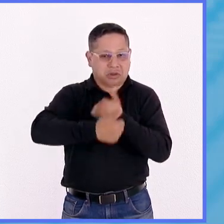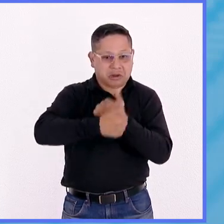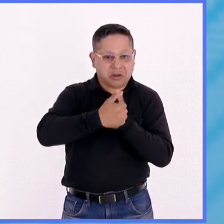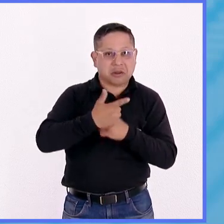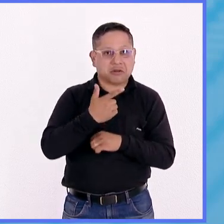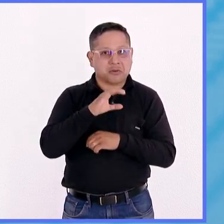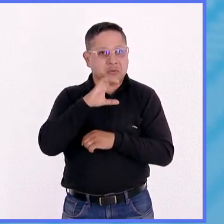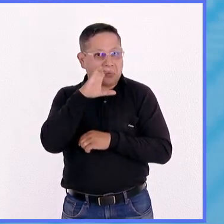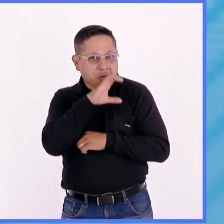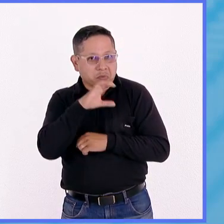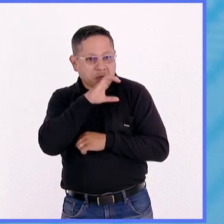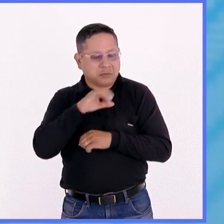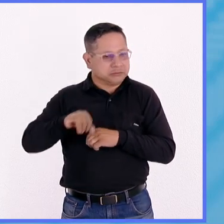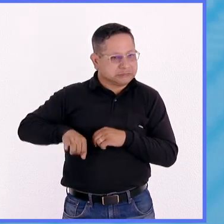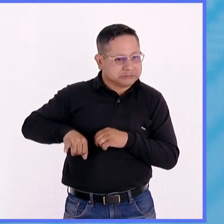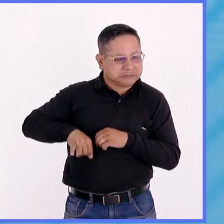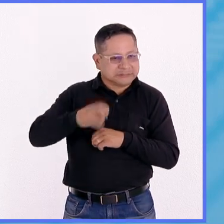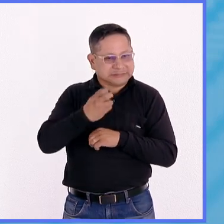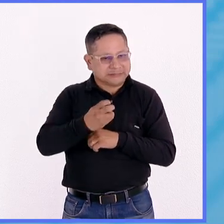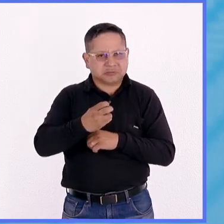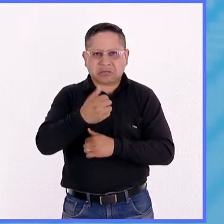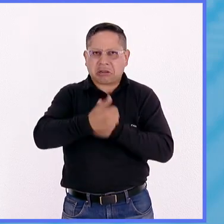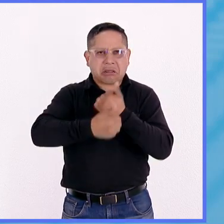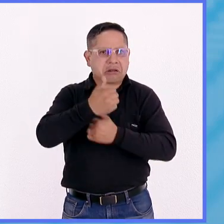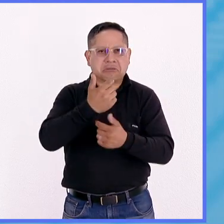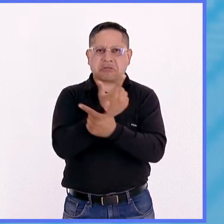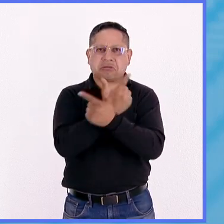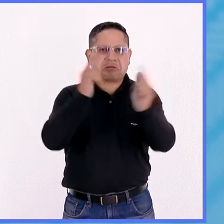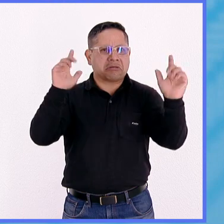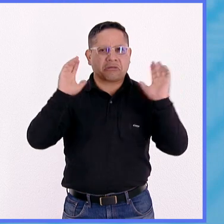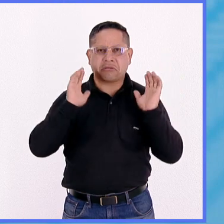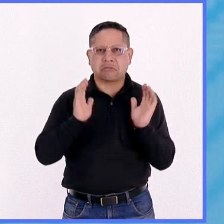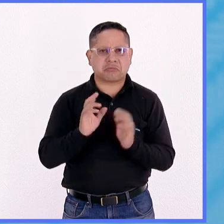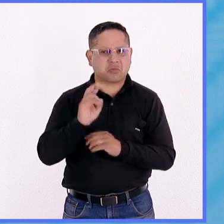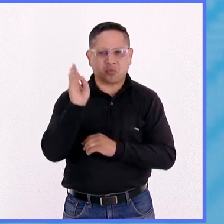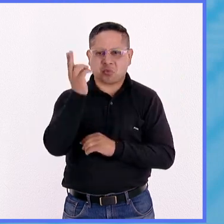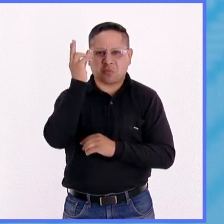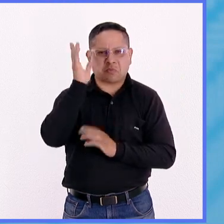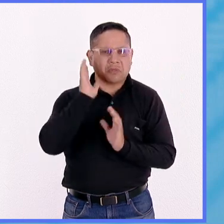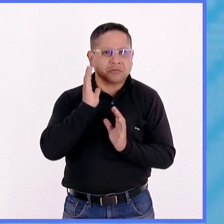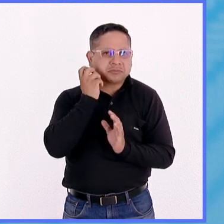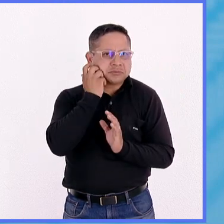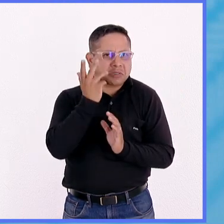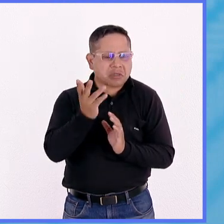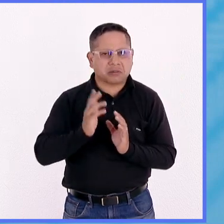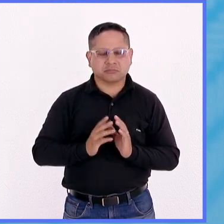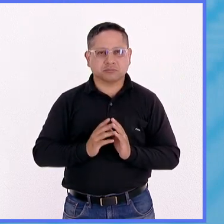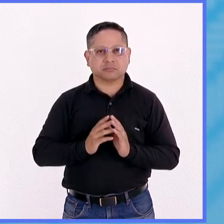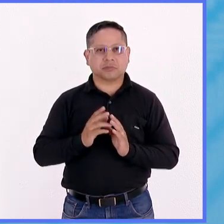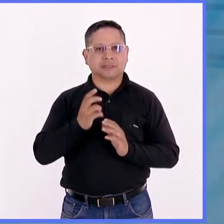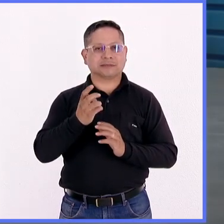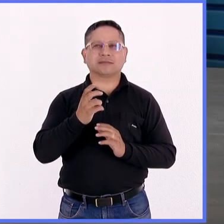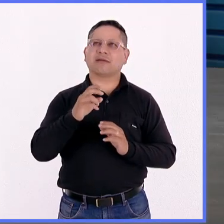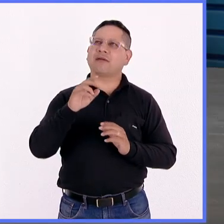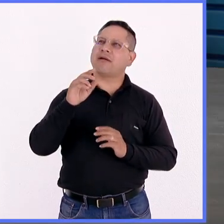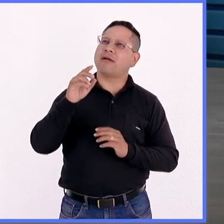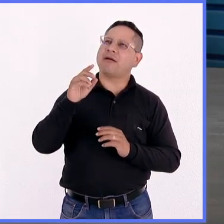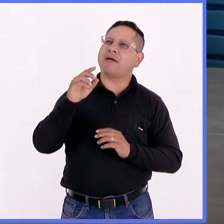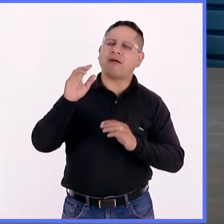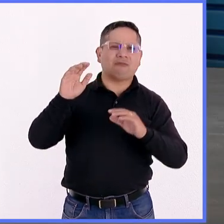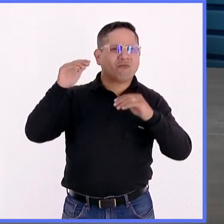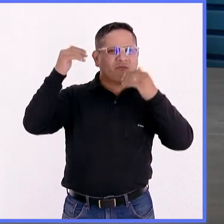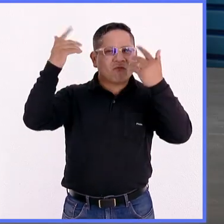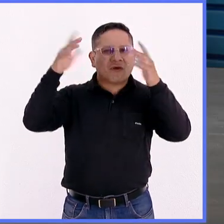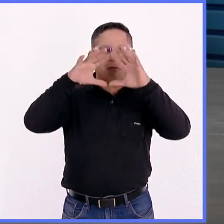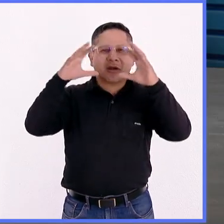curiosidad y nos dejamos sorprender por lo que pueda ocurrir más allá de nuestro planeta, ya sea en otro planeta o en una